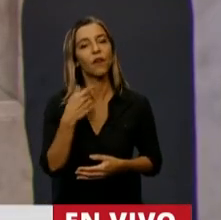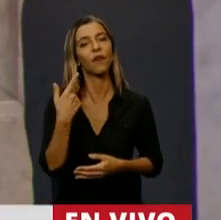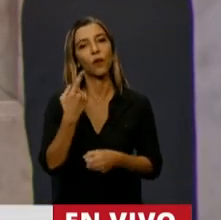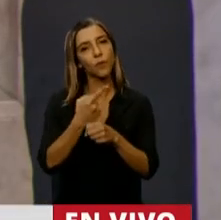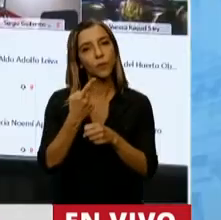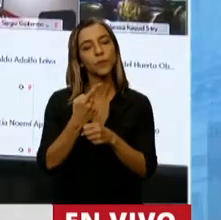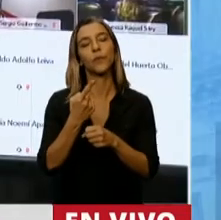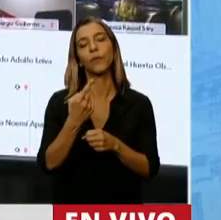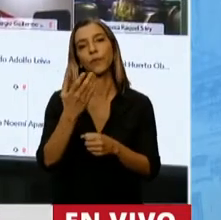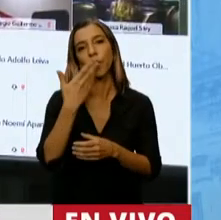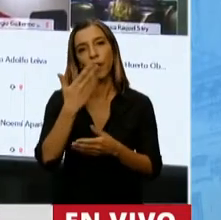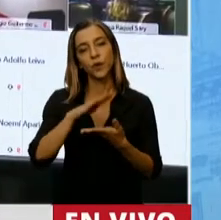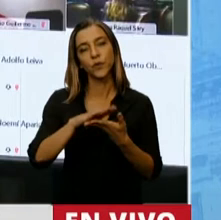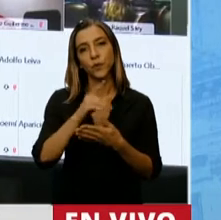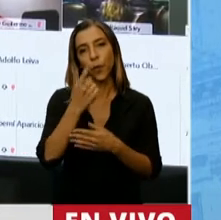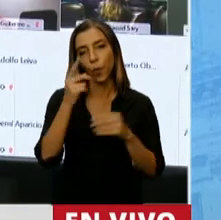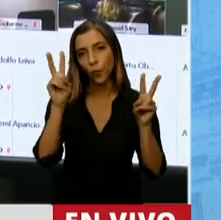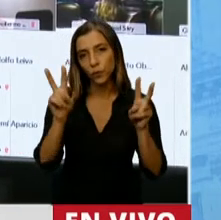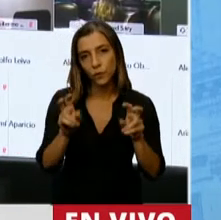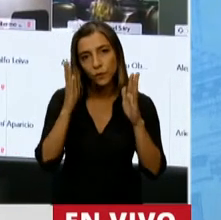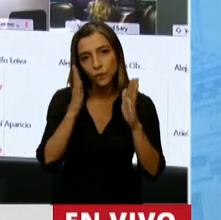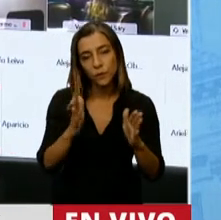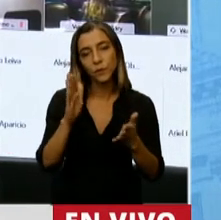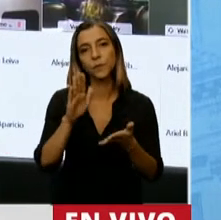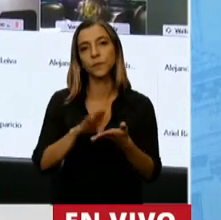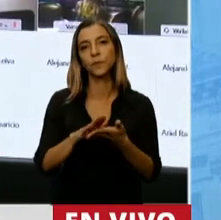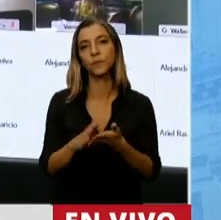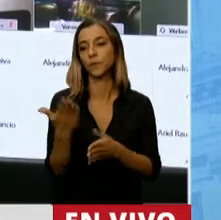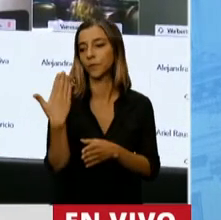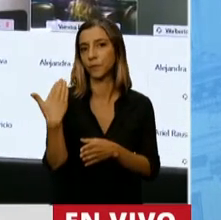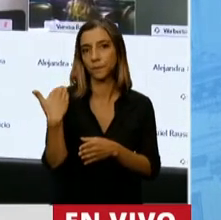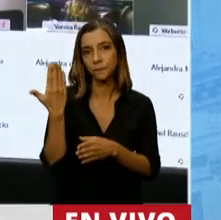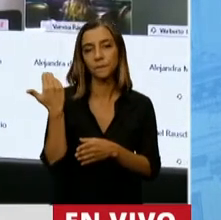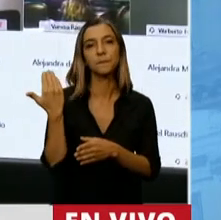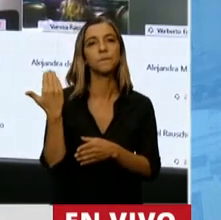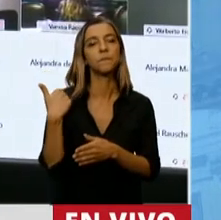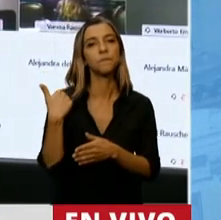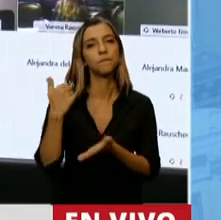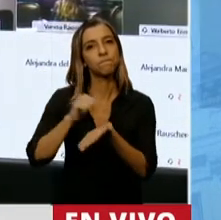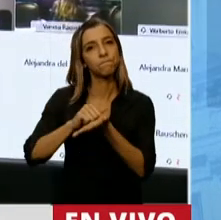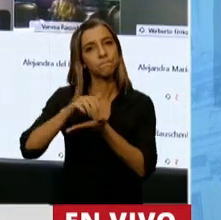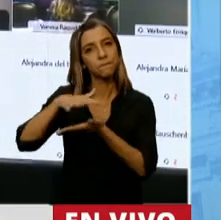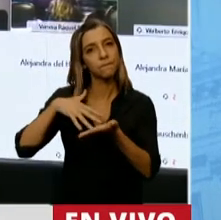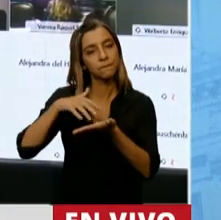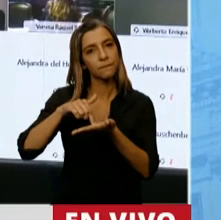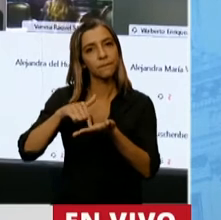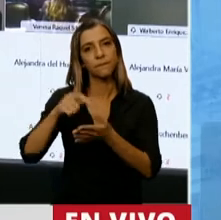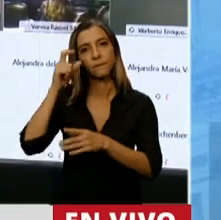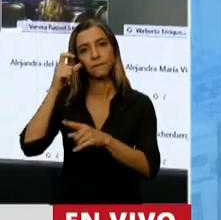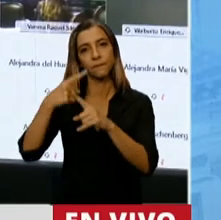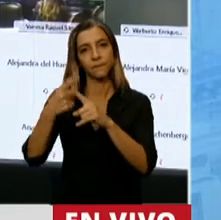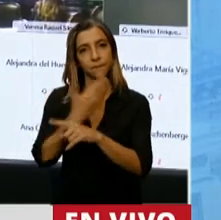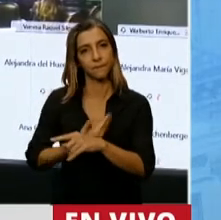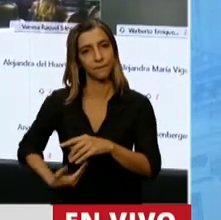sobre la reciente carta que publicó la expresidenta, actual